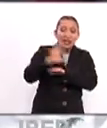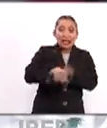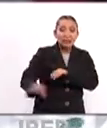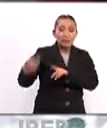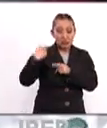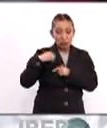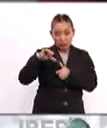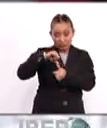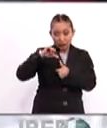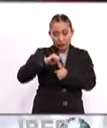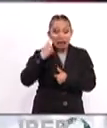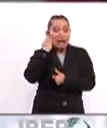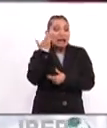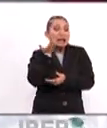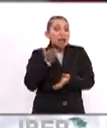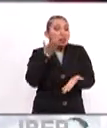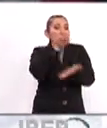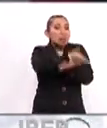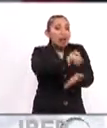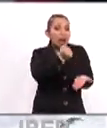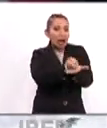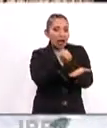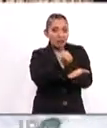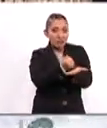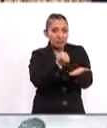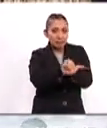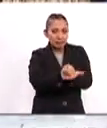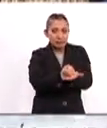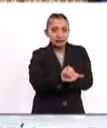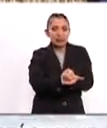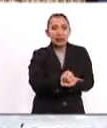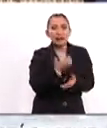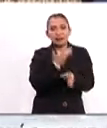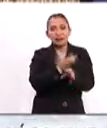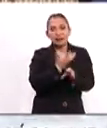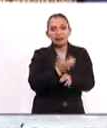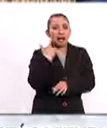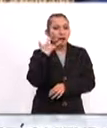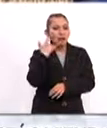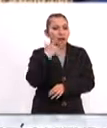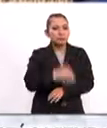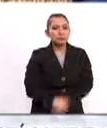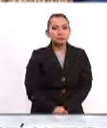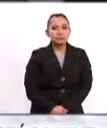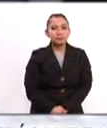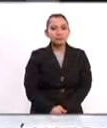500 centroamericanos intentaron ingresar de manera desordenada a California.